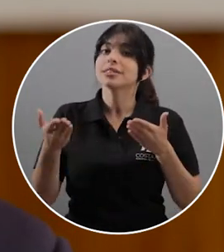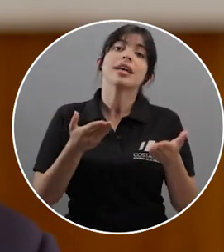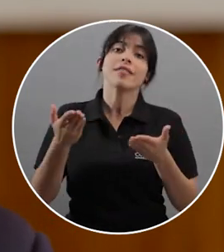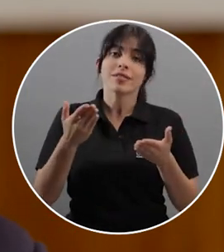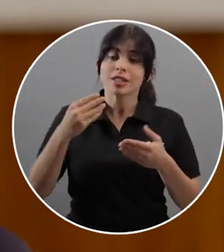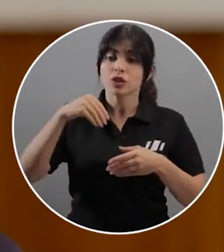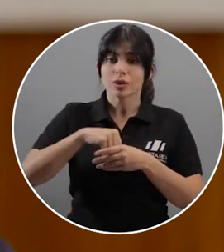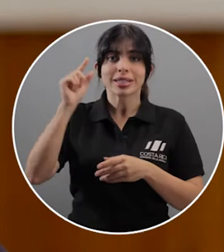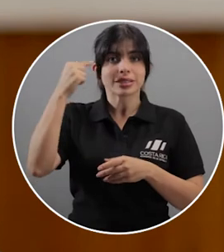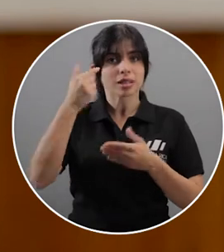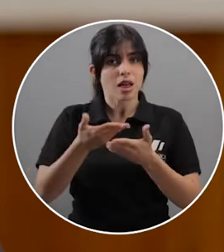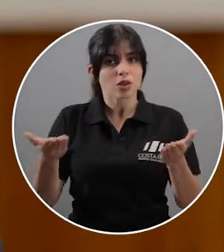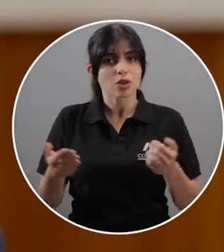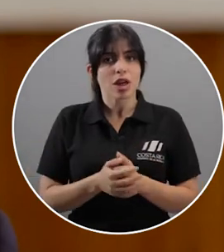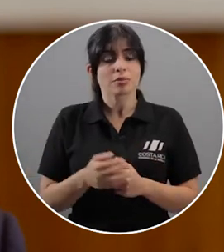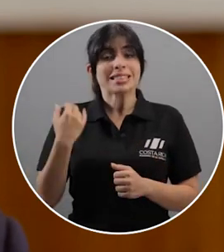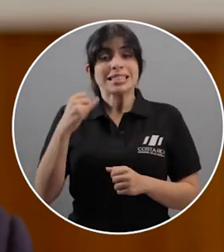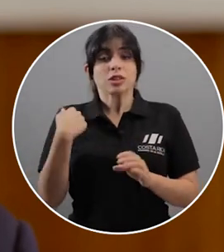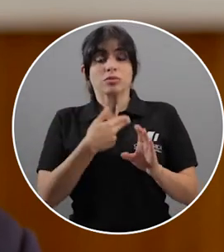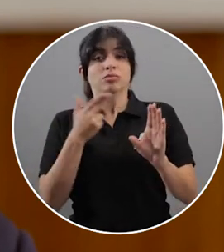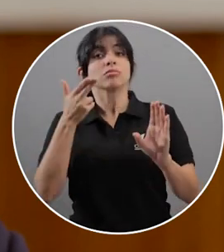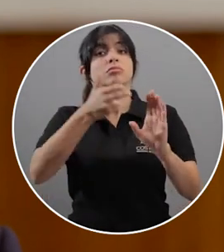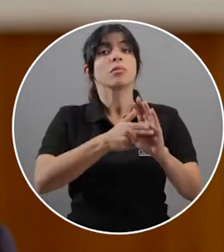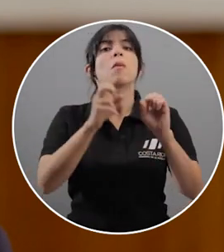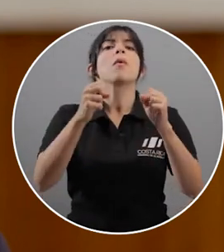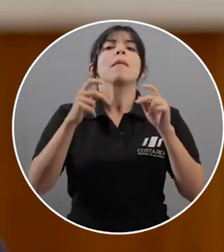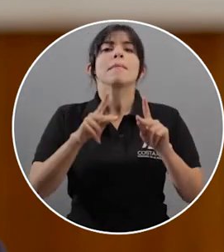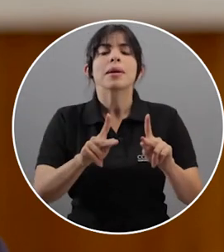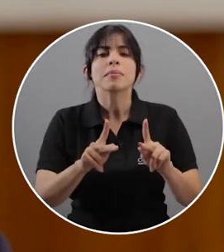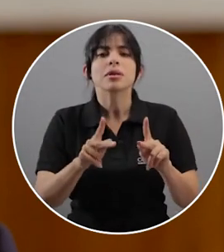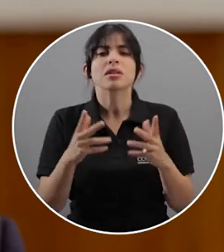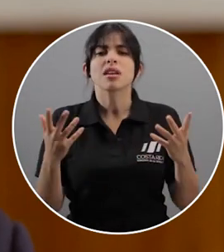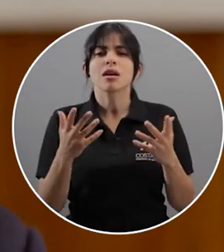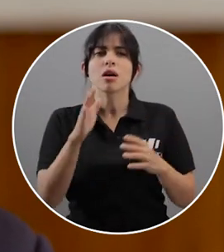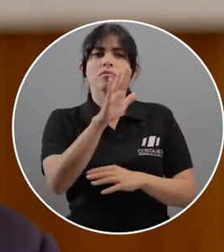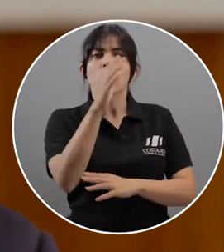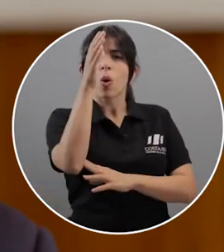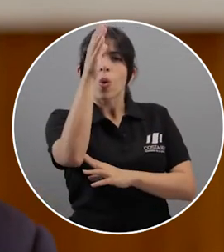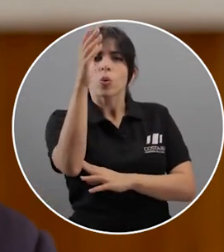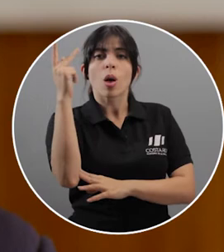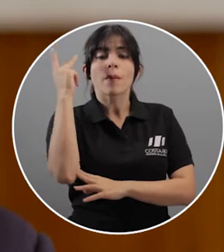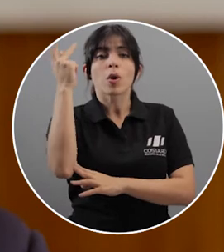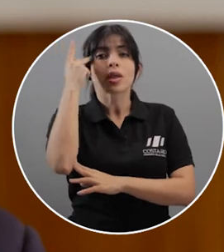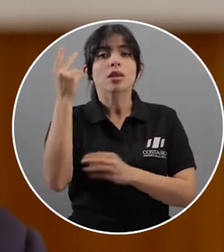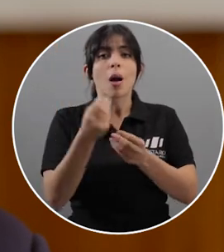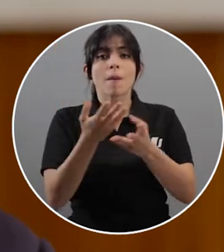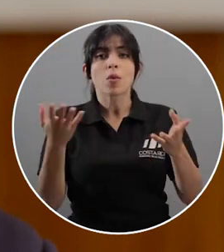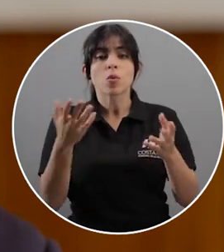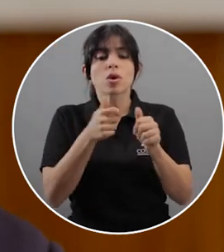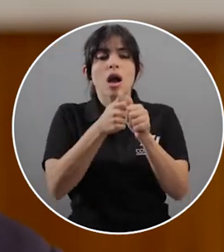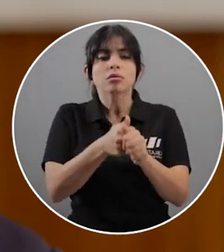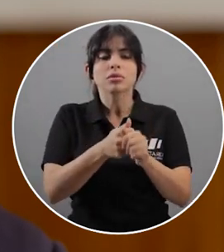servicios del Estado. Nuestro ingreso permitirá abrazar una cultura de política pública